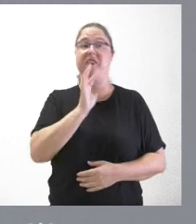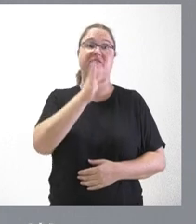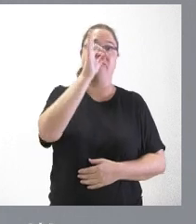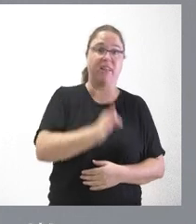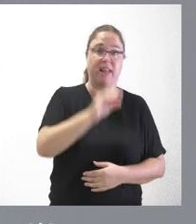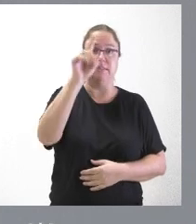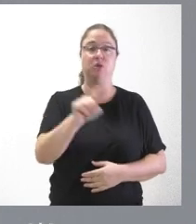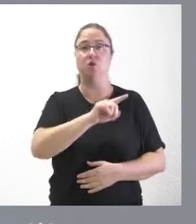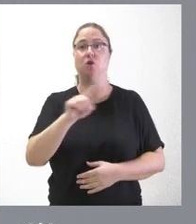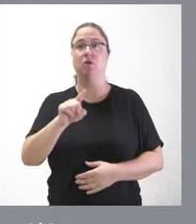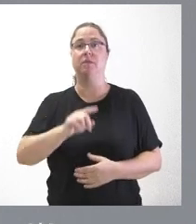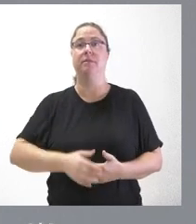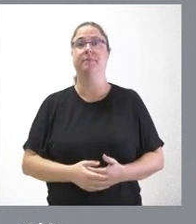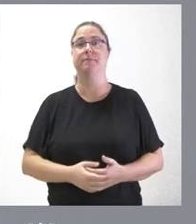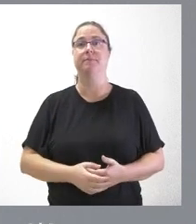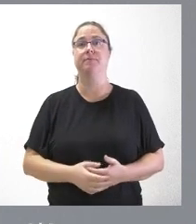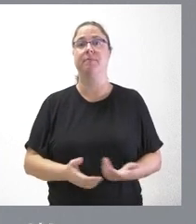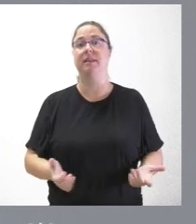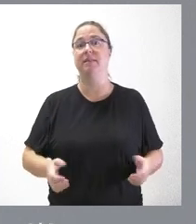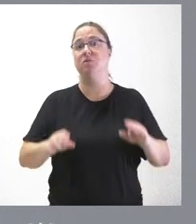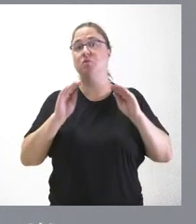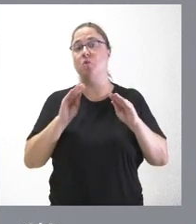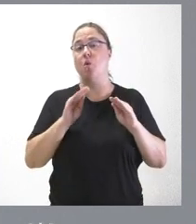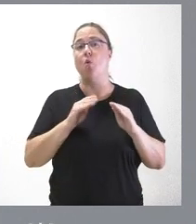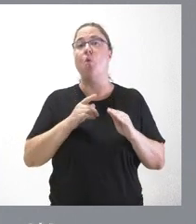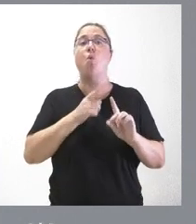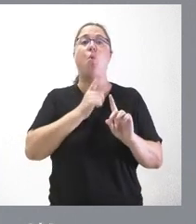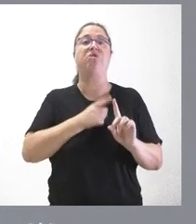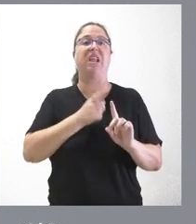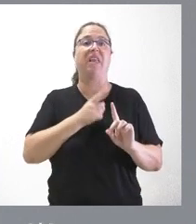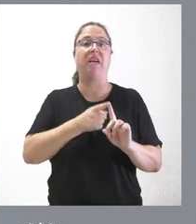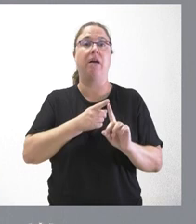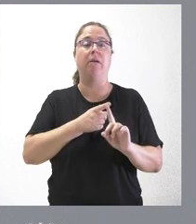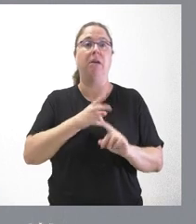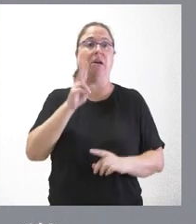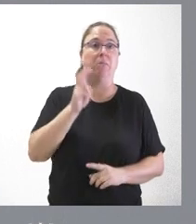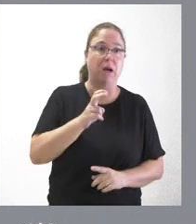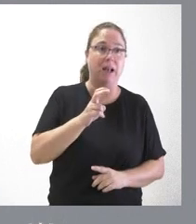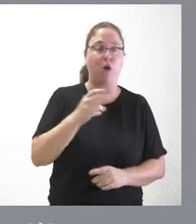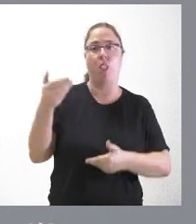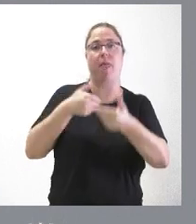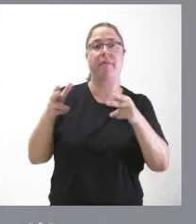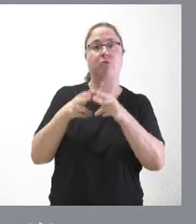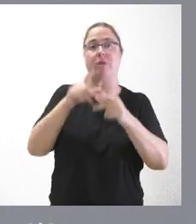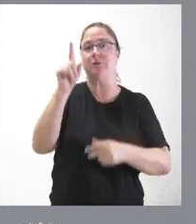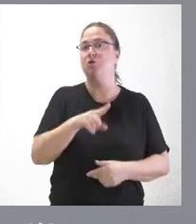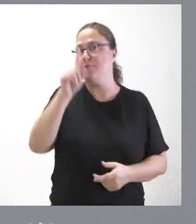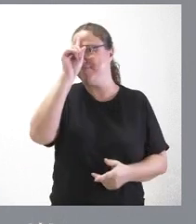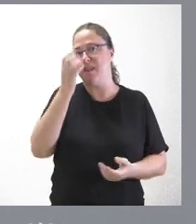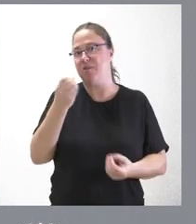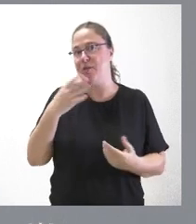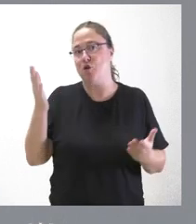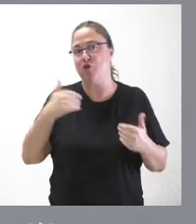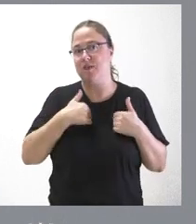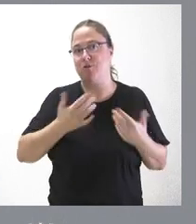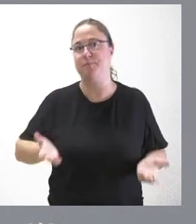que en función de su utilidad pues tiene sentido o hay demanda social para mantenerlo o no. Por tanto, yo